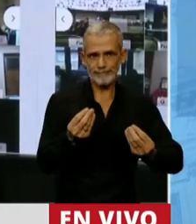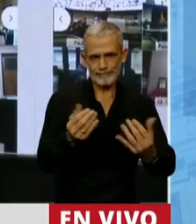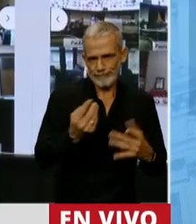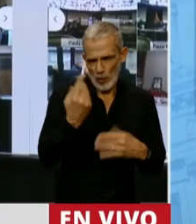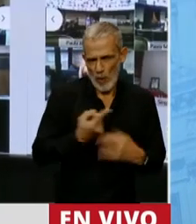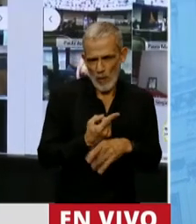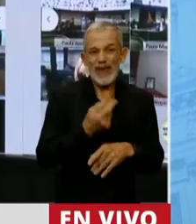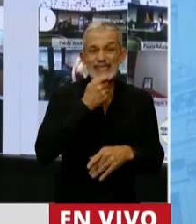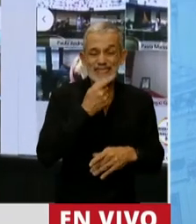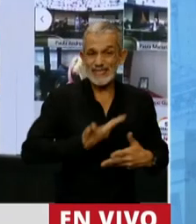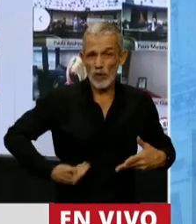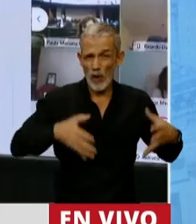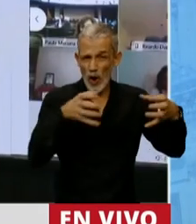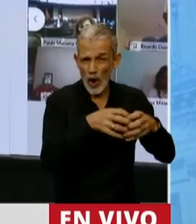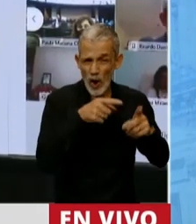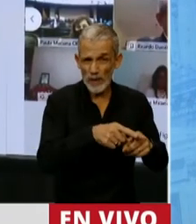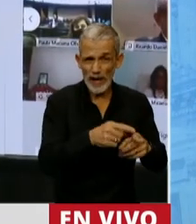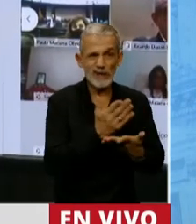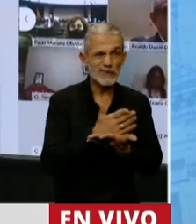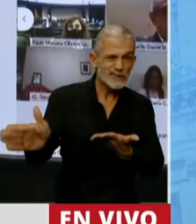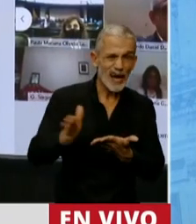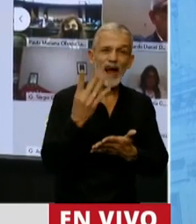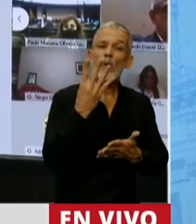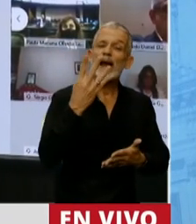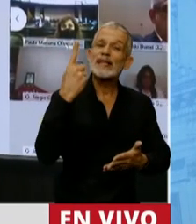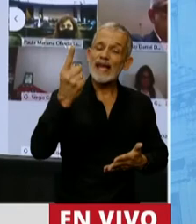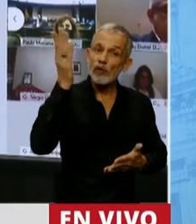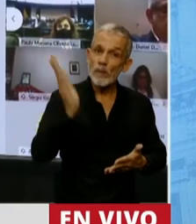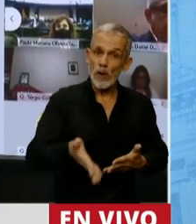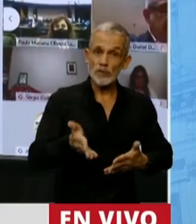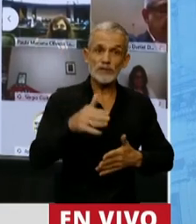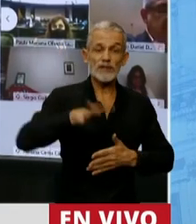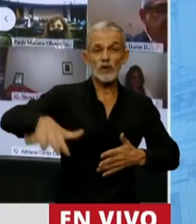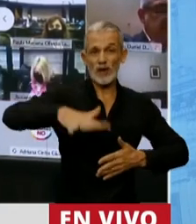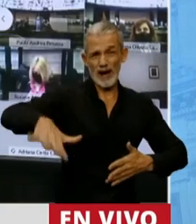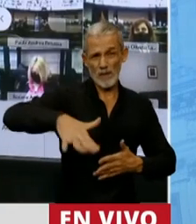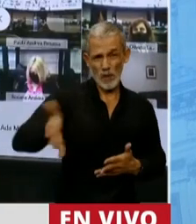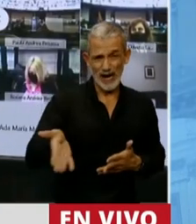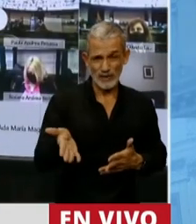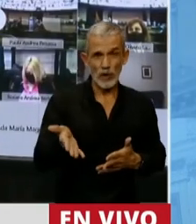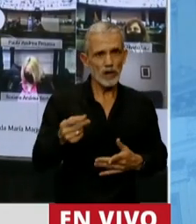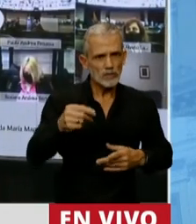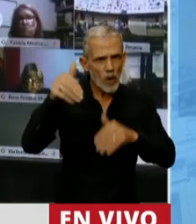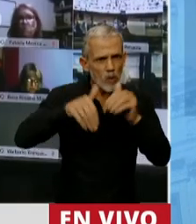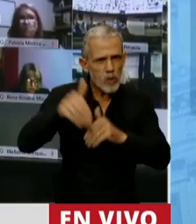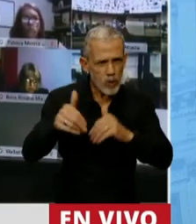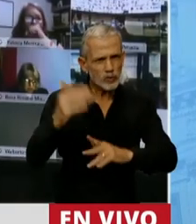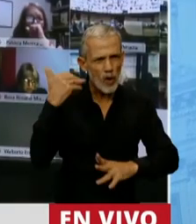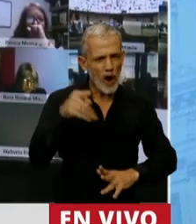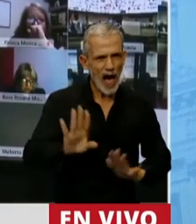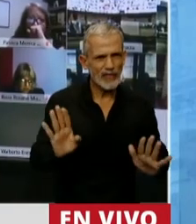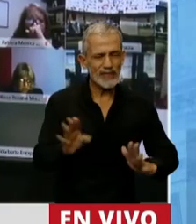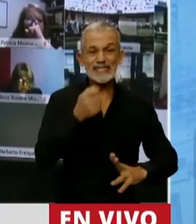posible si el oficialismo excluye al 41% de la población que se expresó en las urnas.